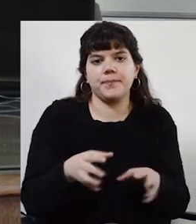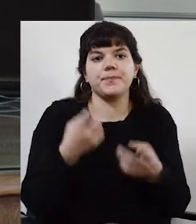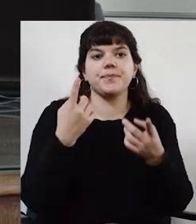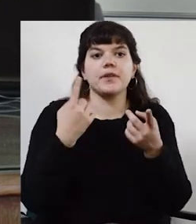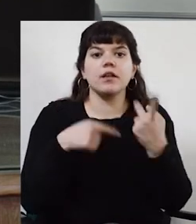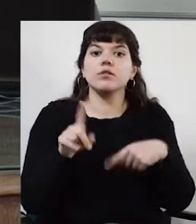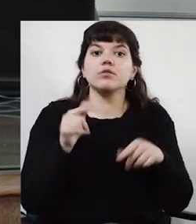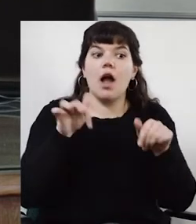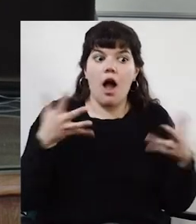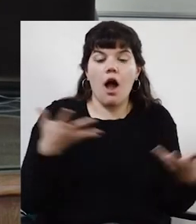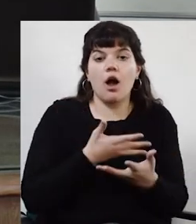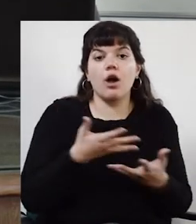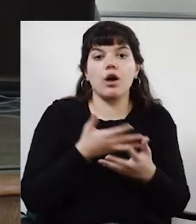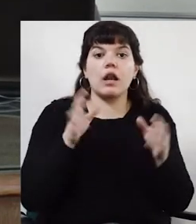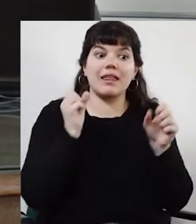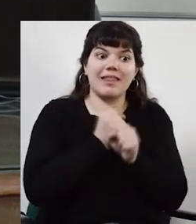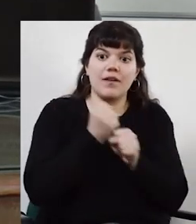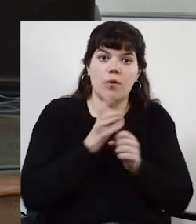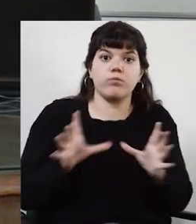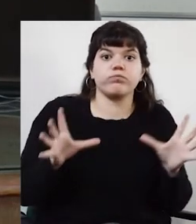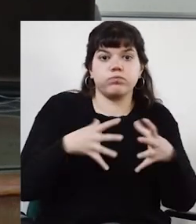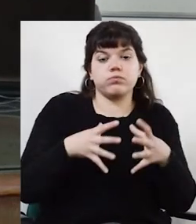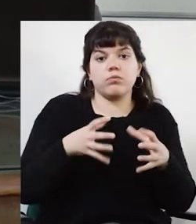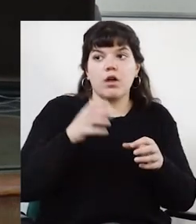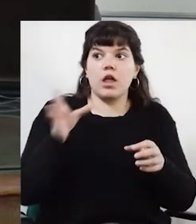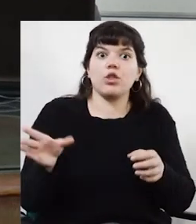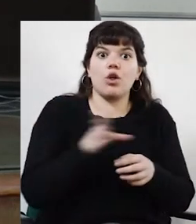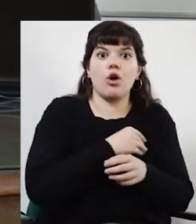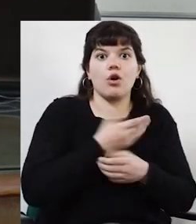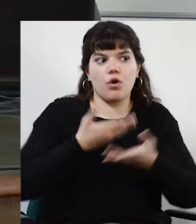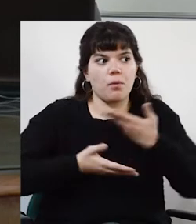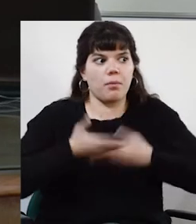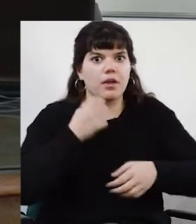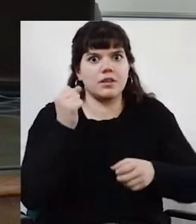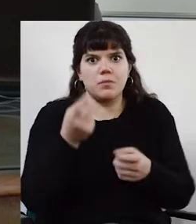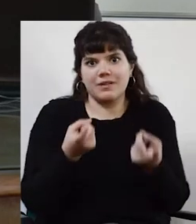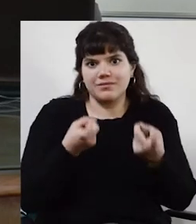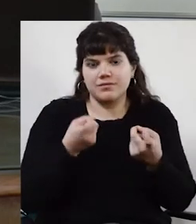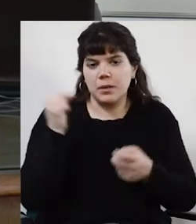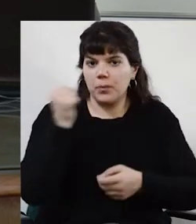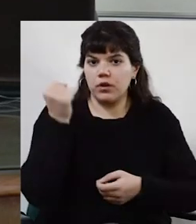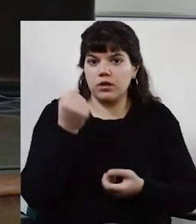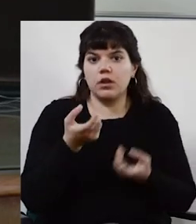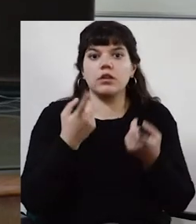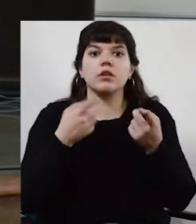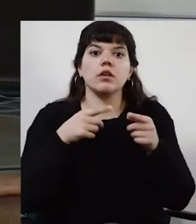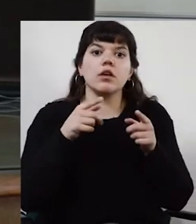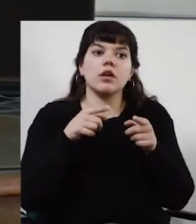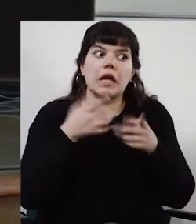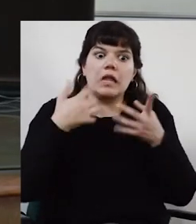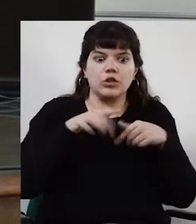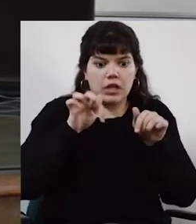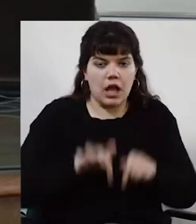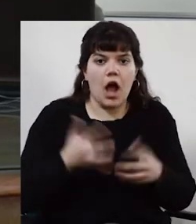Hoy más que nunca el trabajo colectivo es sumamente necesario y en este sentido, bueno, se han firmado